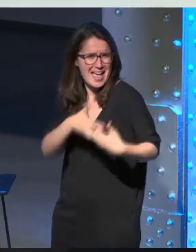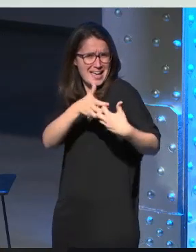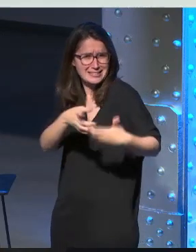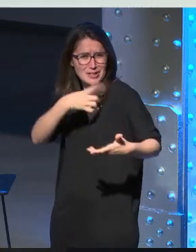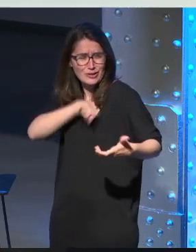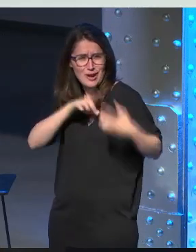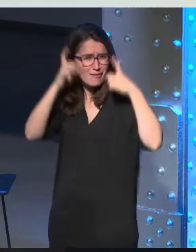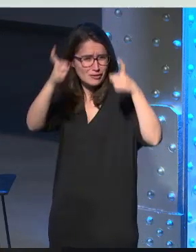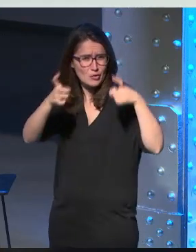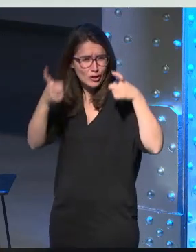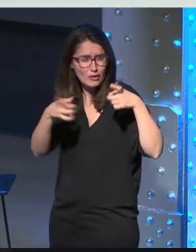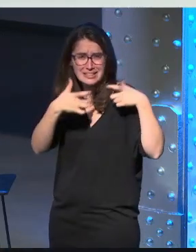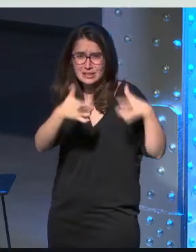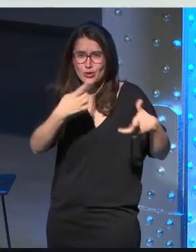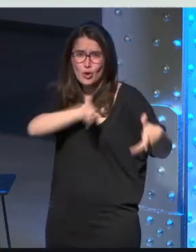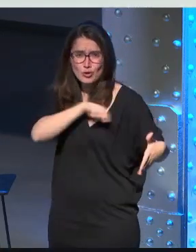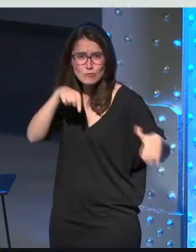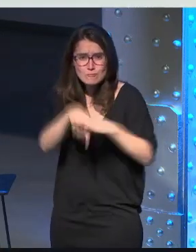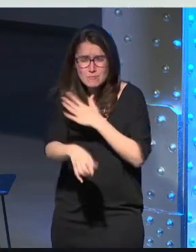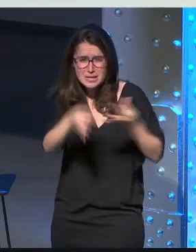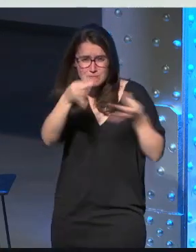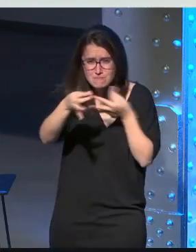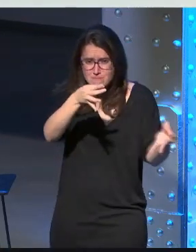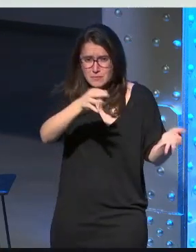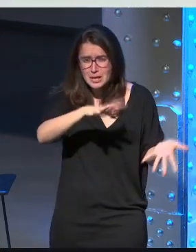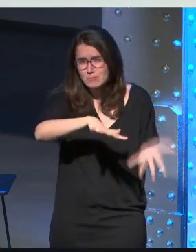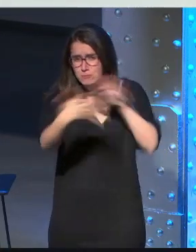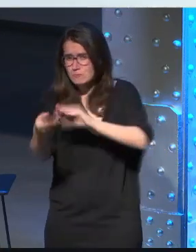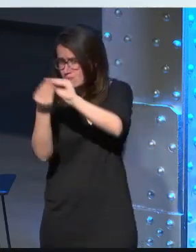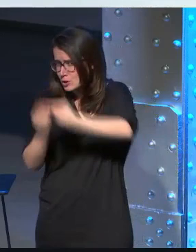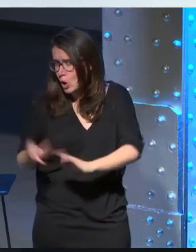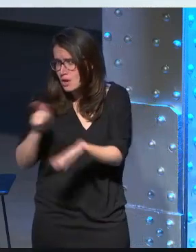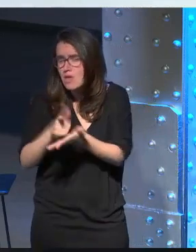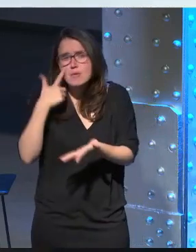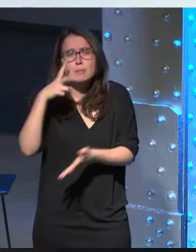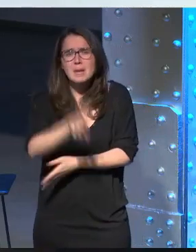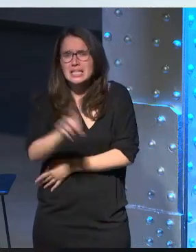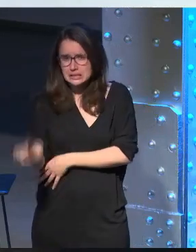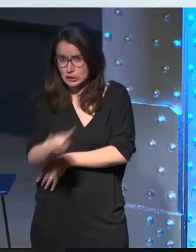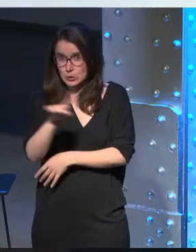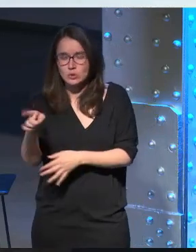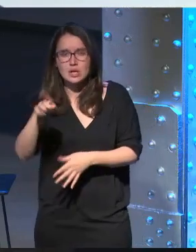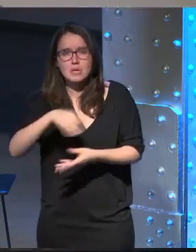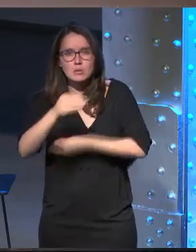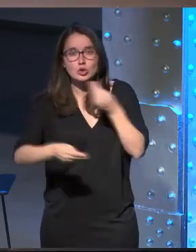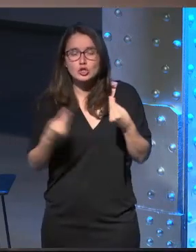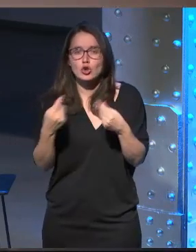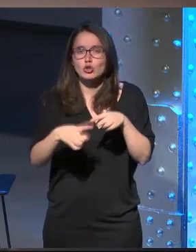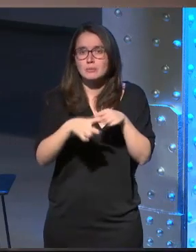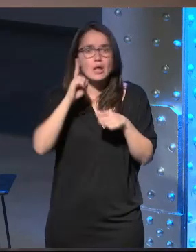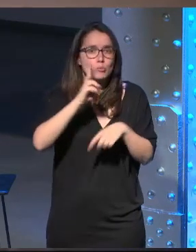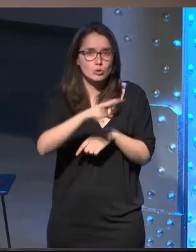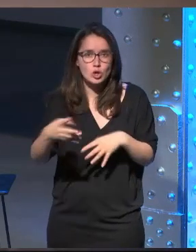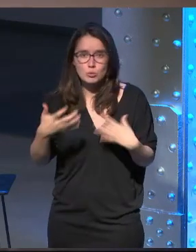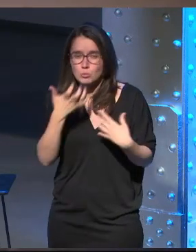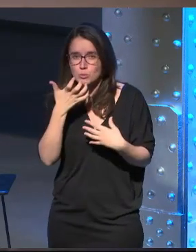entrañas del sector para desmigarlo volverlo a montar y ver que funciona y que no hicimos también cosas para museos como un trabajo